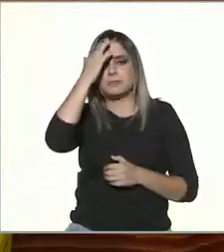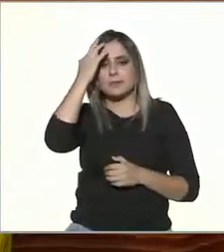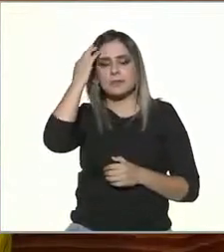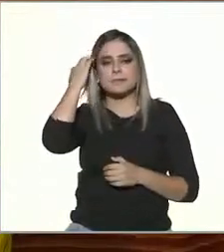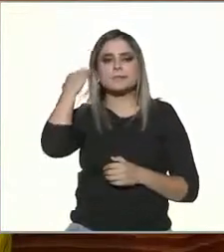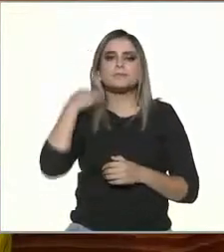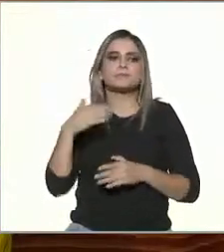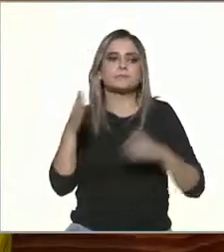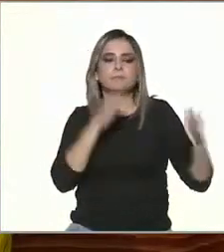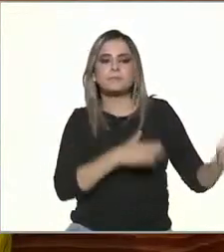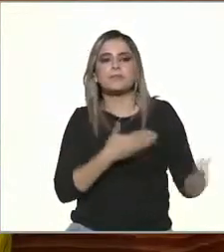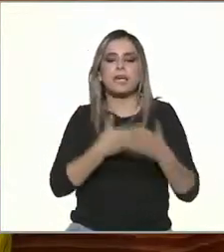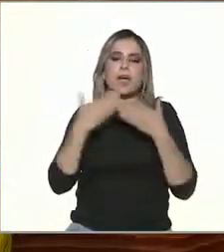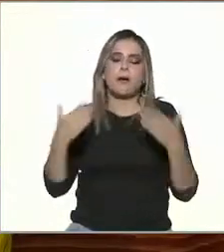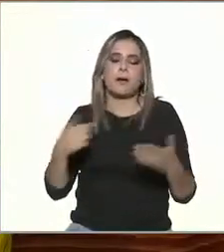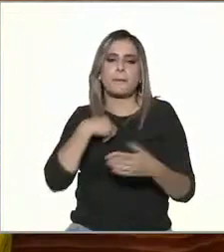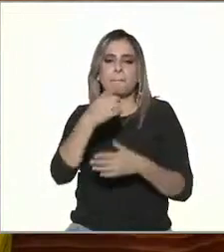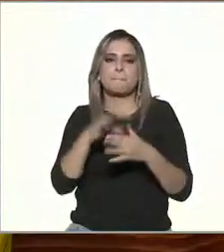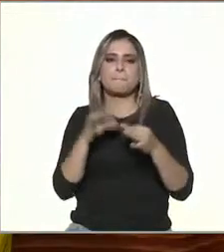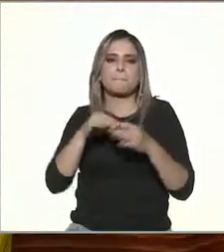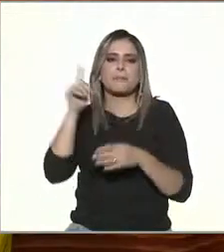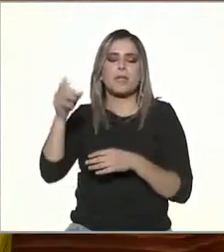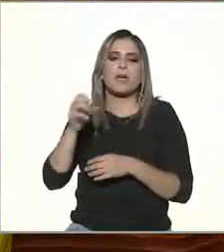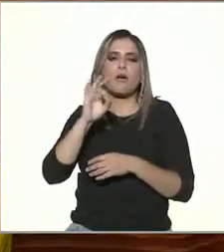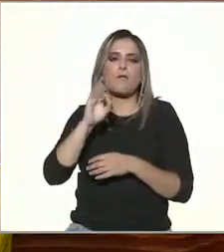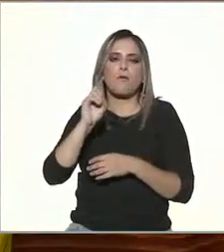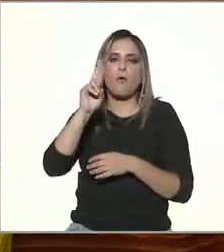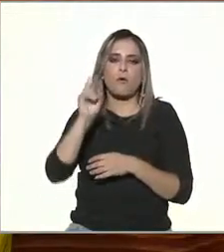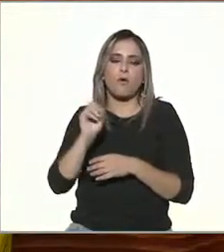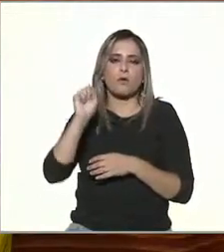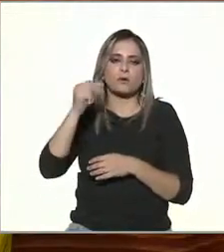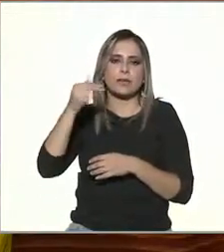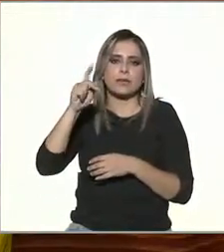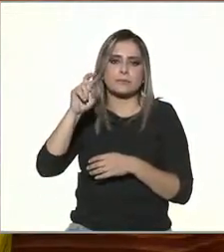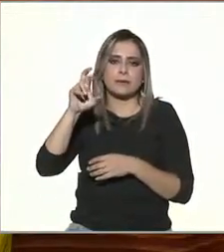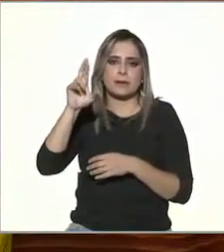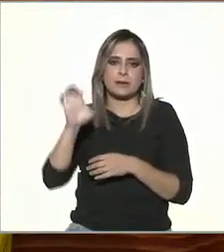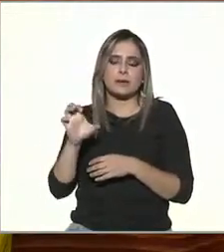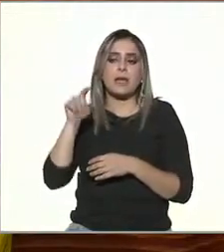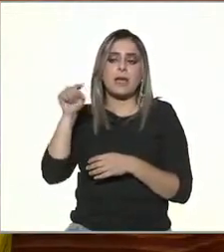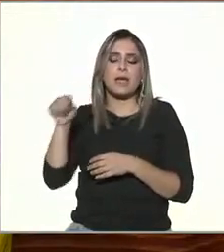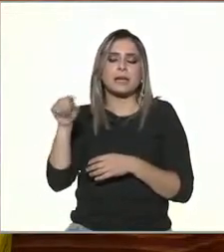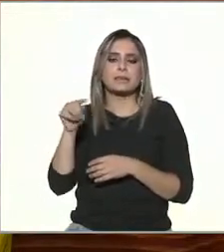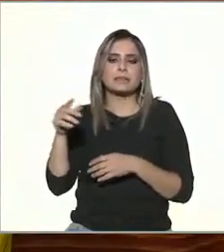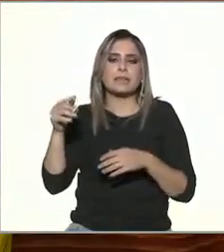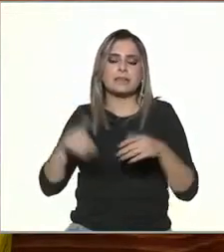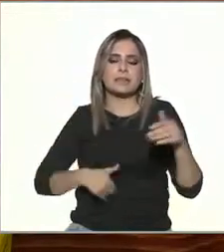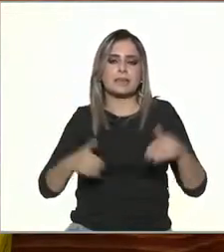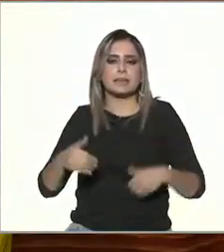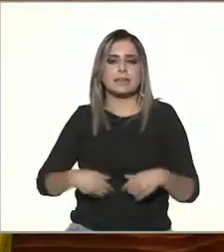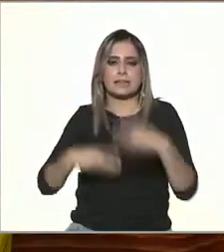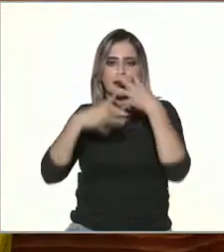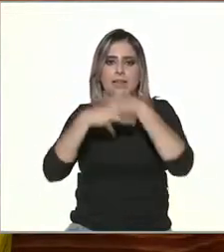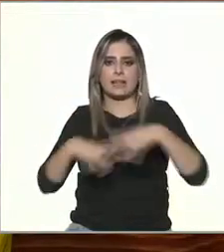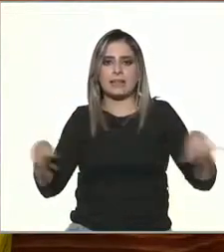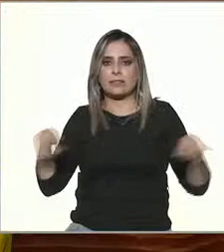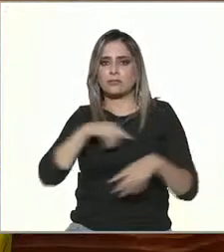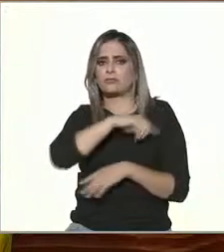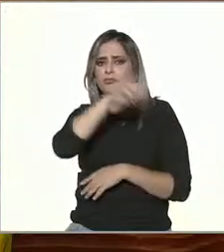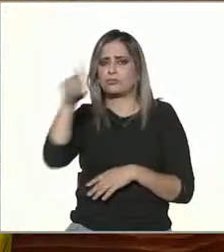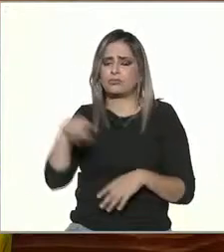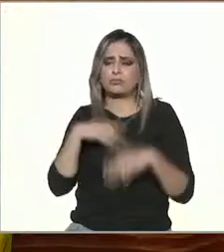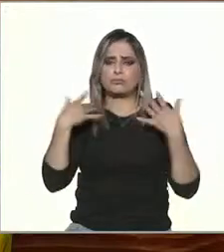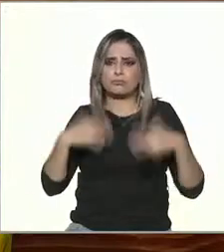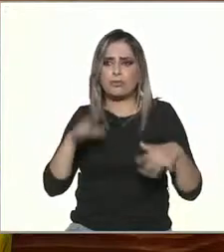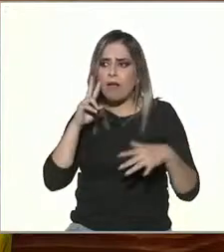vamos de regreso a la presencialidad vámonos ahora al foro Shakespeare y una obra que realmente va a sacudir va a sacudir a todo